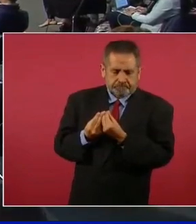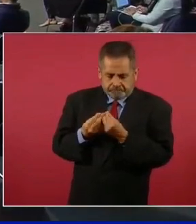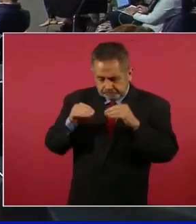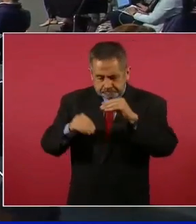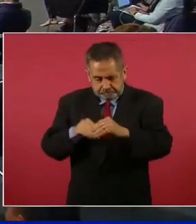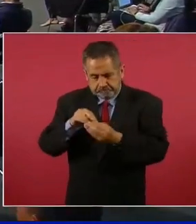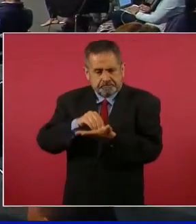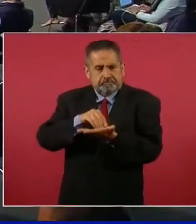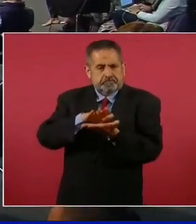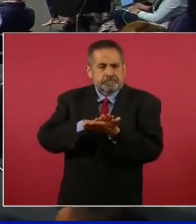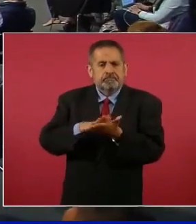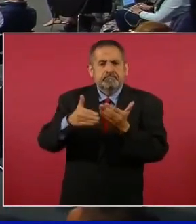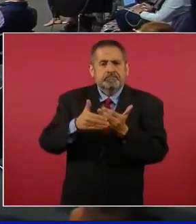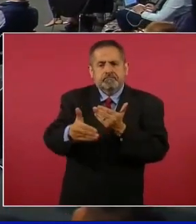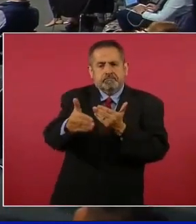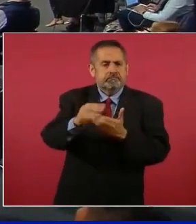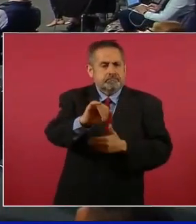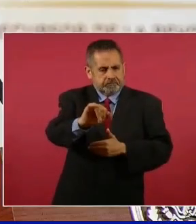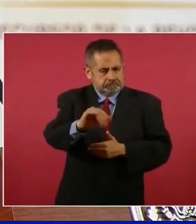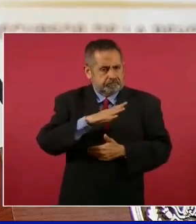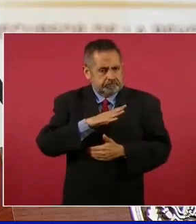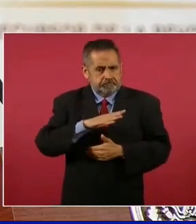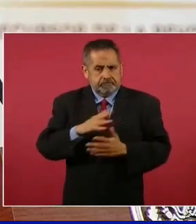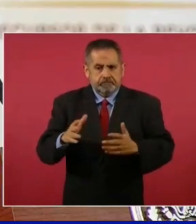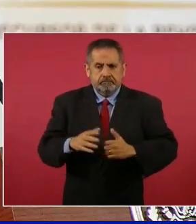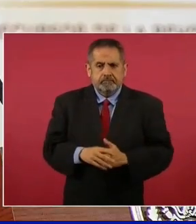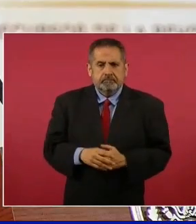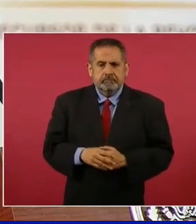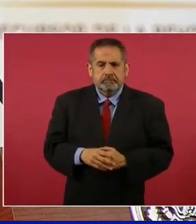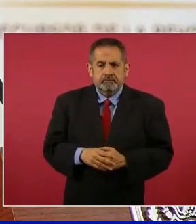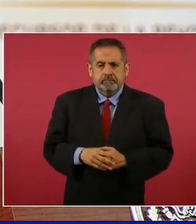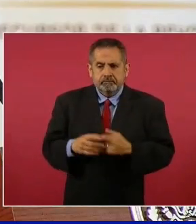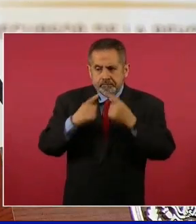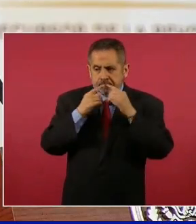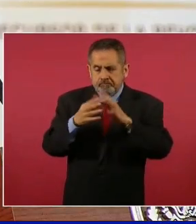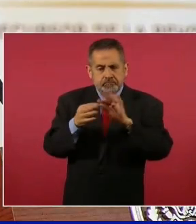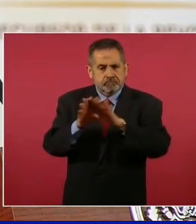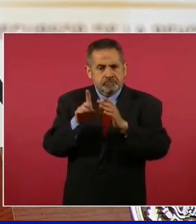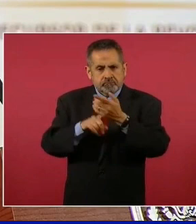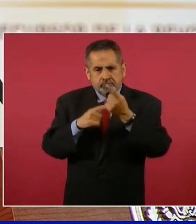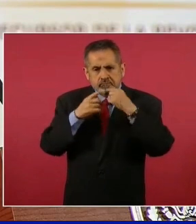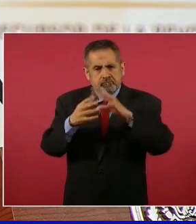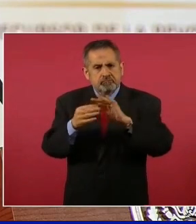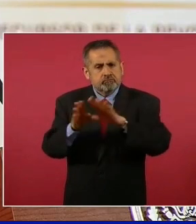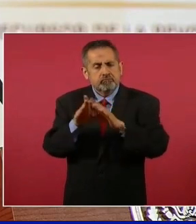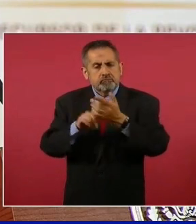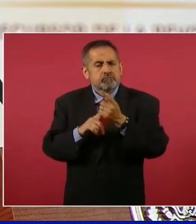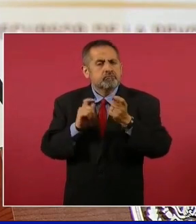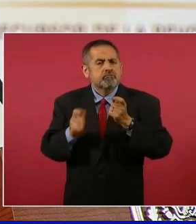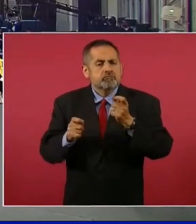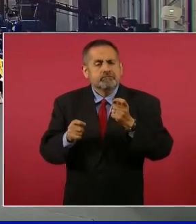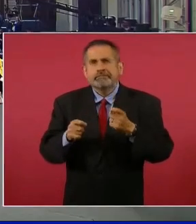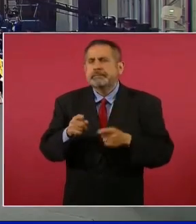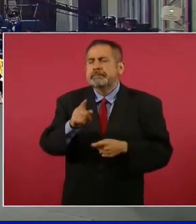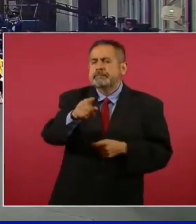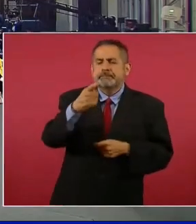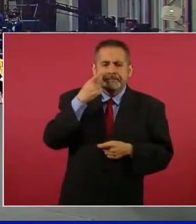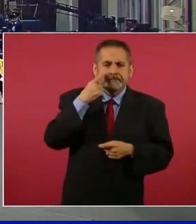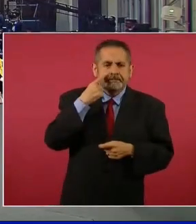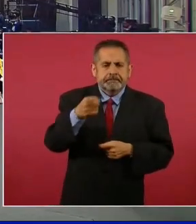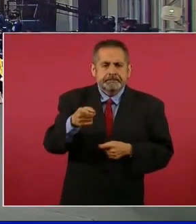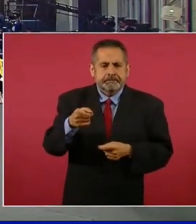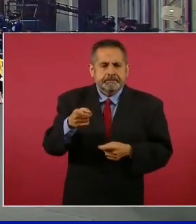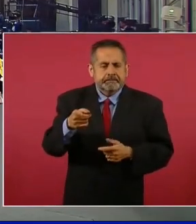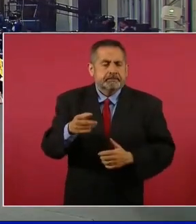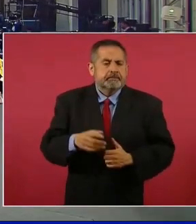dejar, algo que se va a terminar antes de